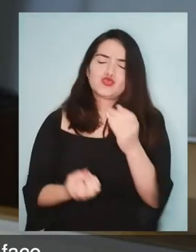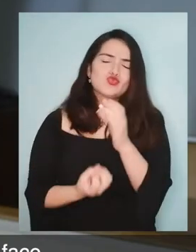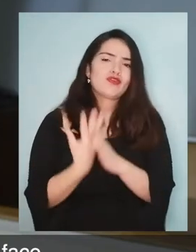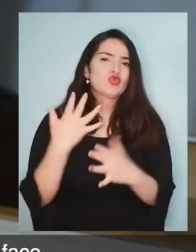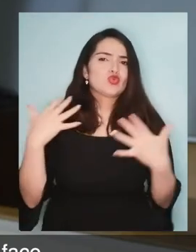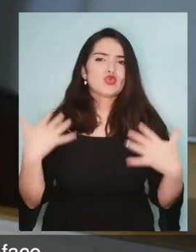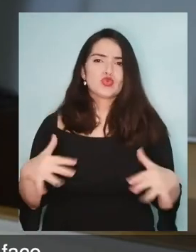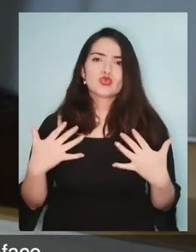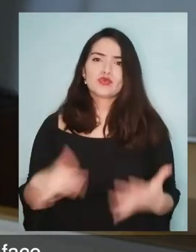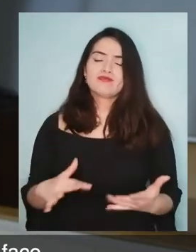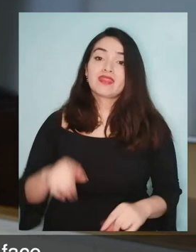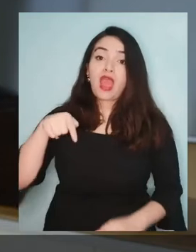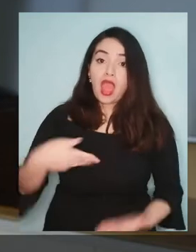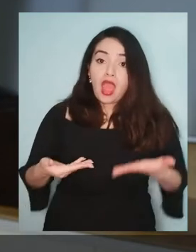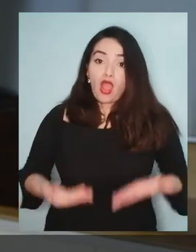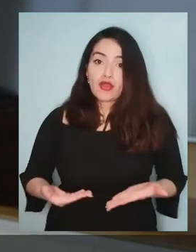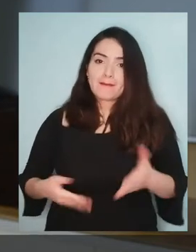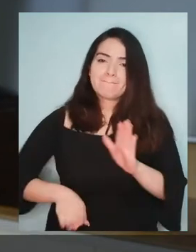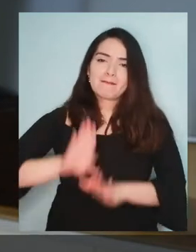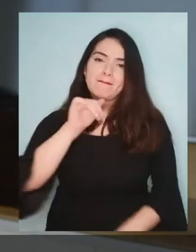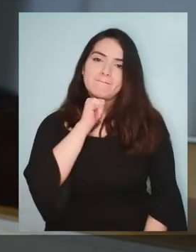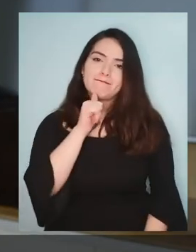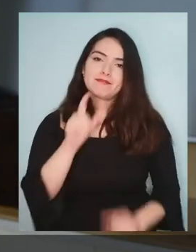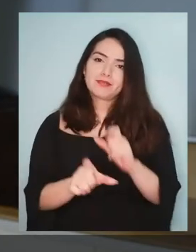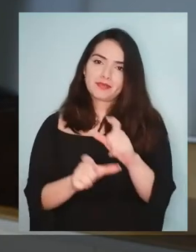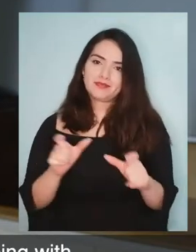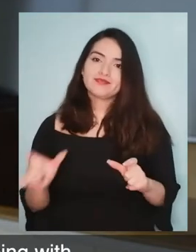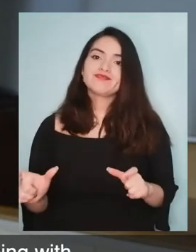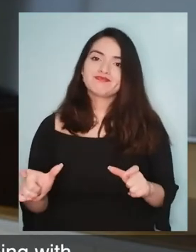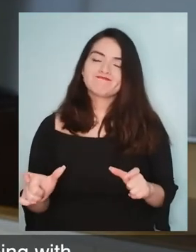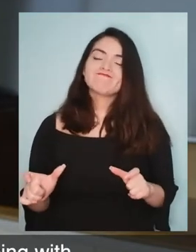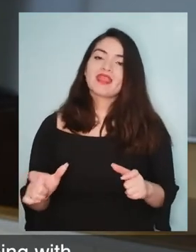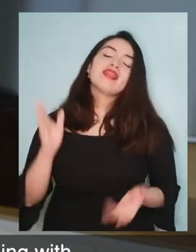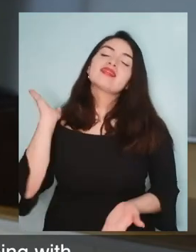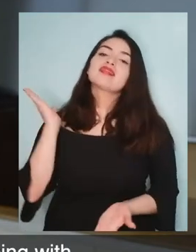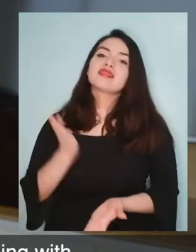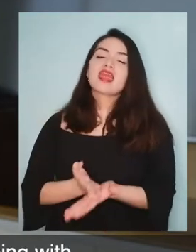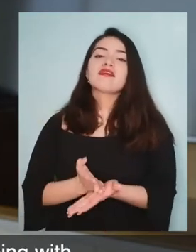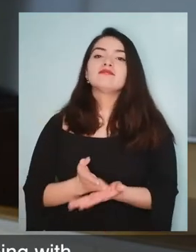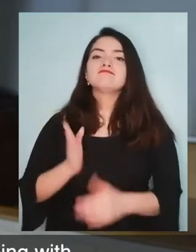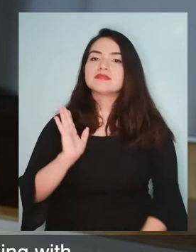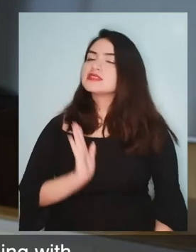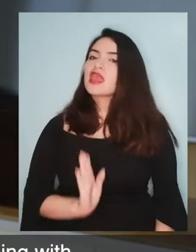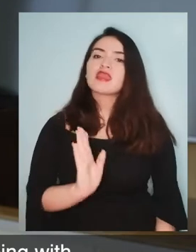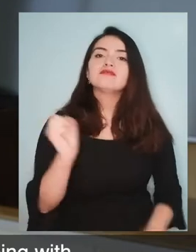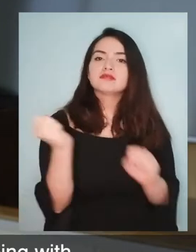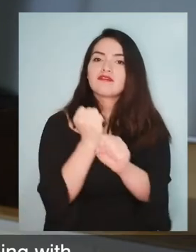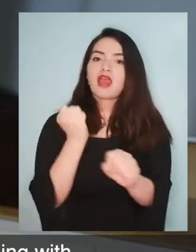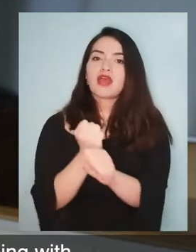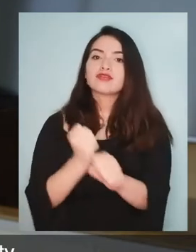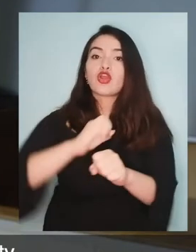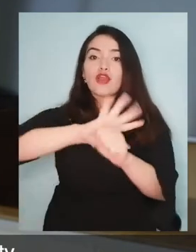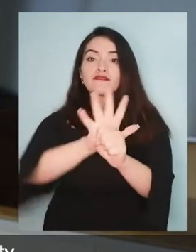personas adquirieron nuevas dimensiones. Nos hicimos más pobres. Ante esta situación la Comisión debe seguir presente como lo ha